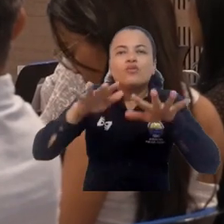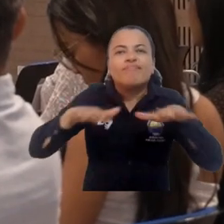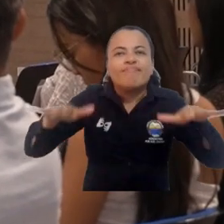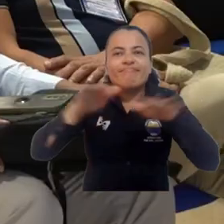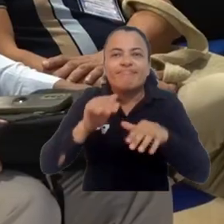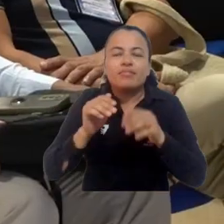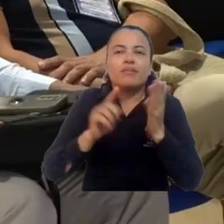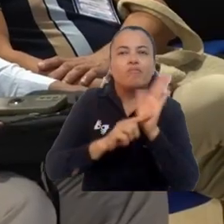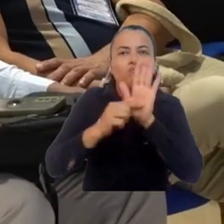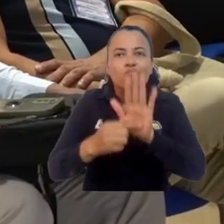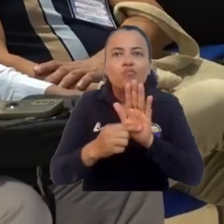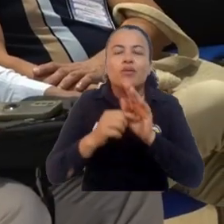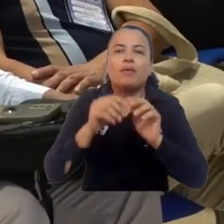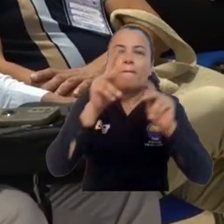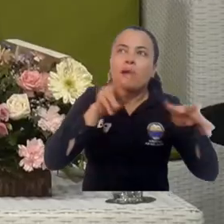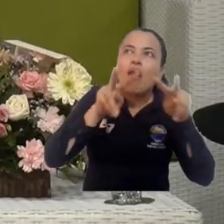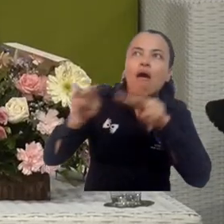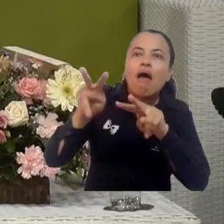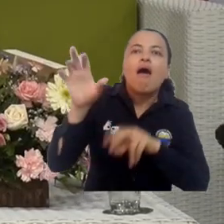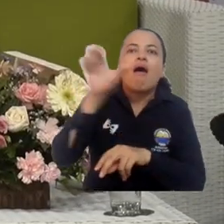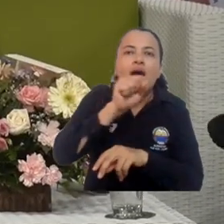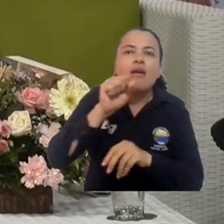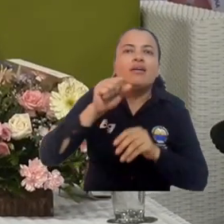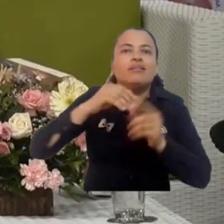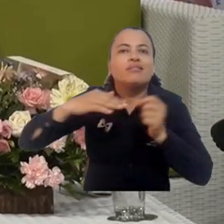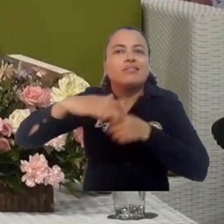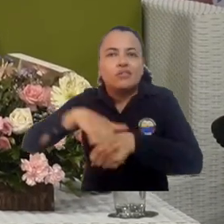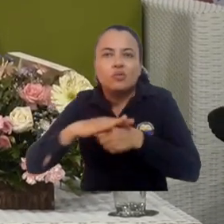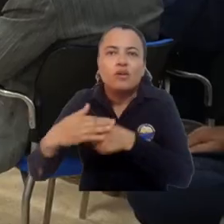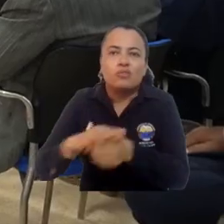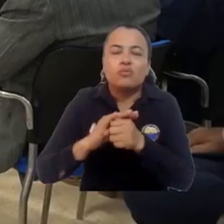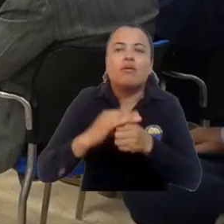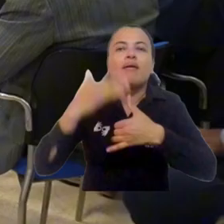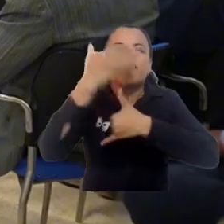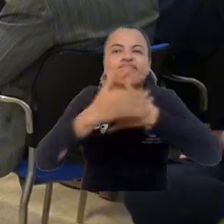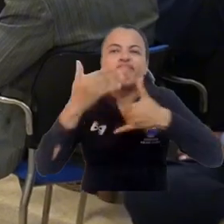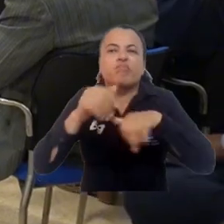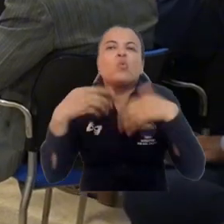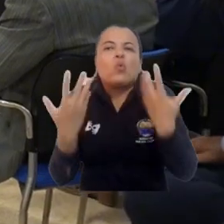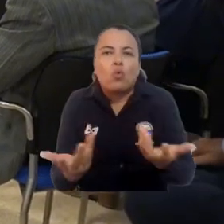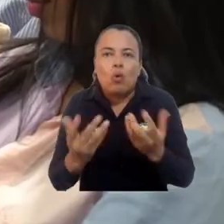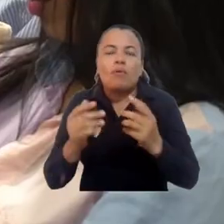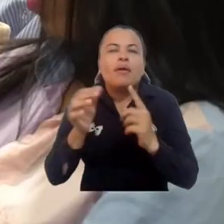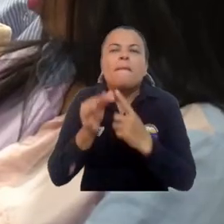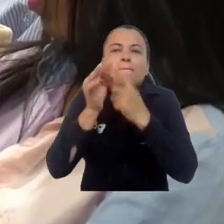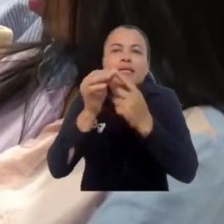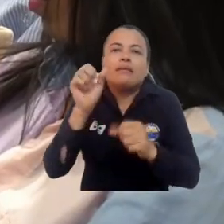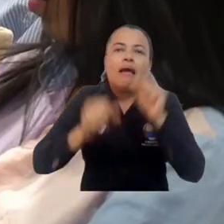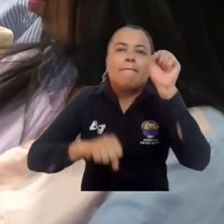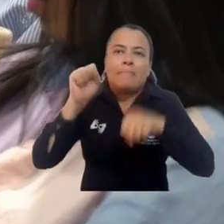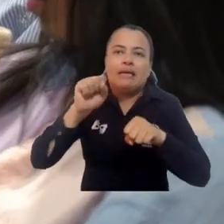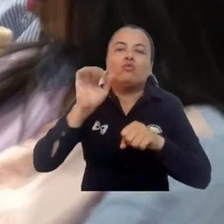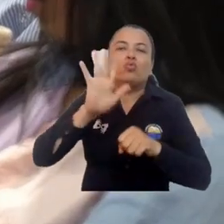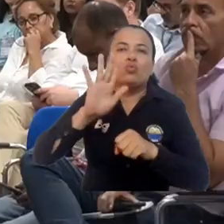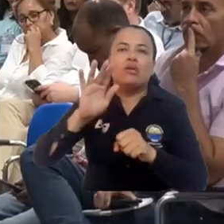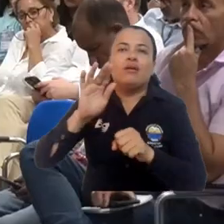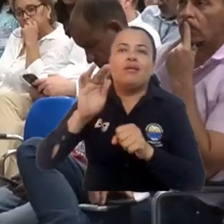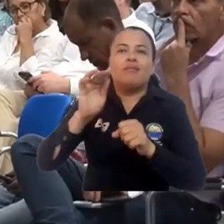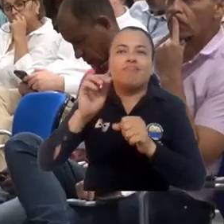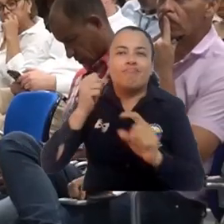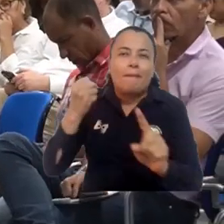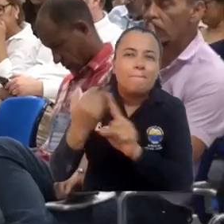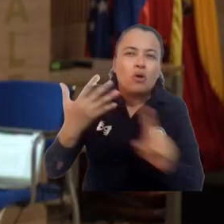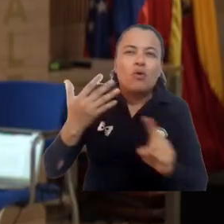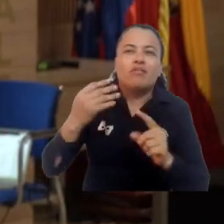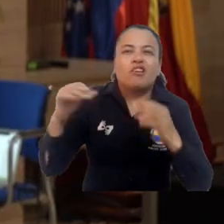tiene como propósito investigar y visibilizar la situación en el panorama regional con especial atención a zonas tradicionalmente afectadas por el